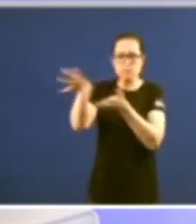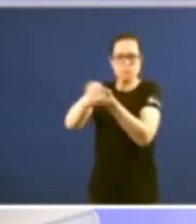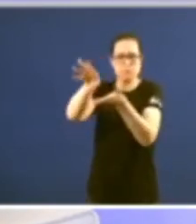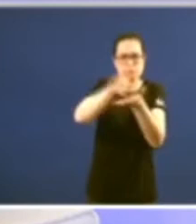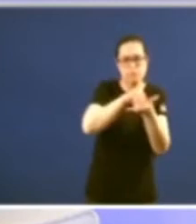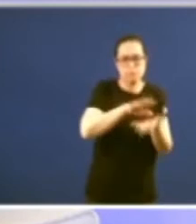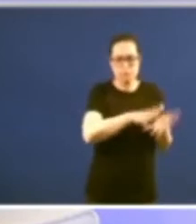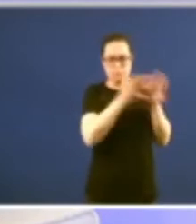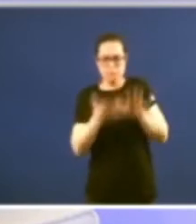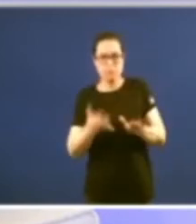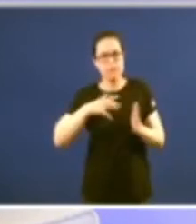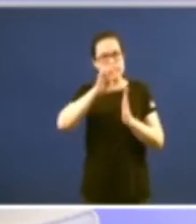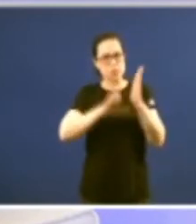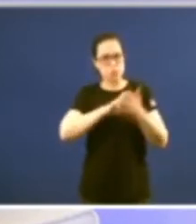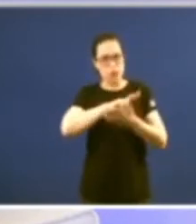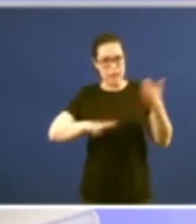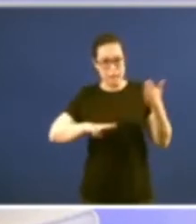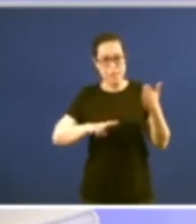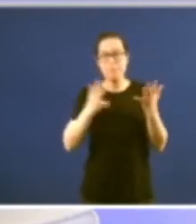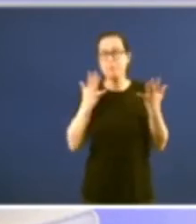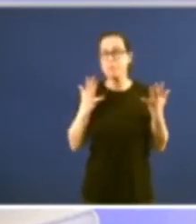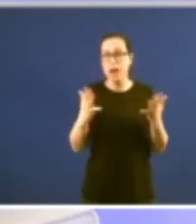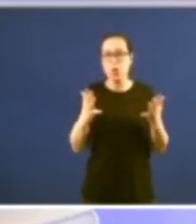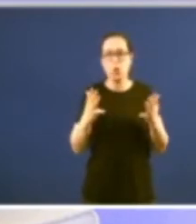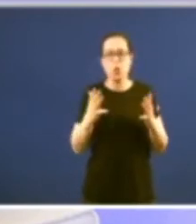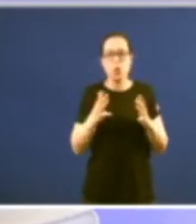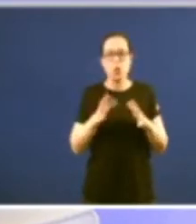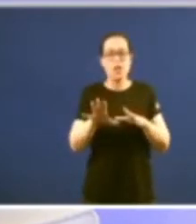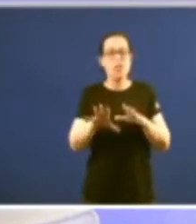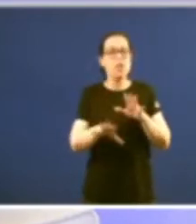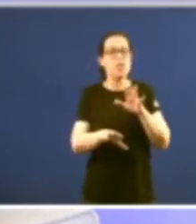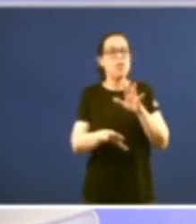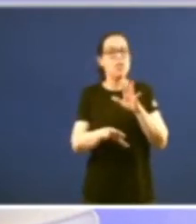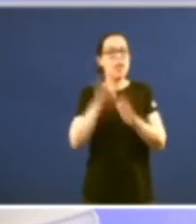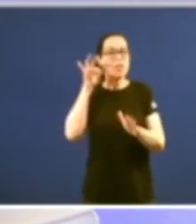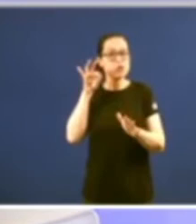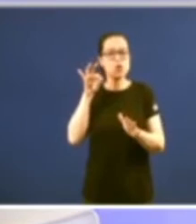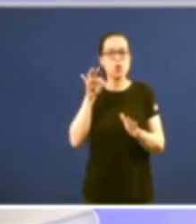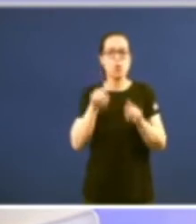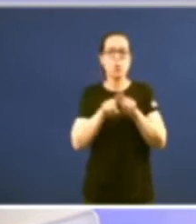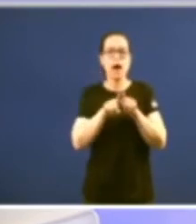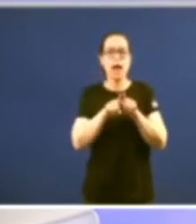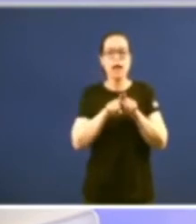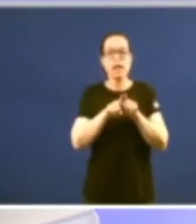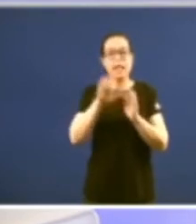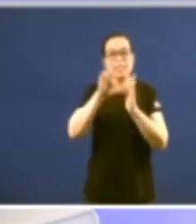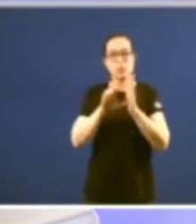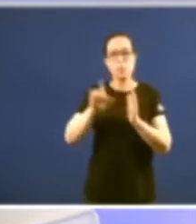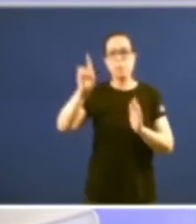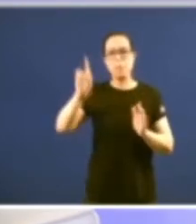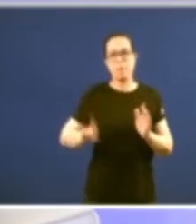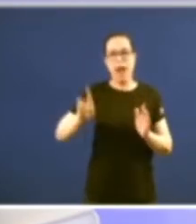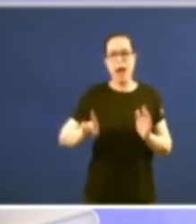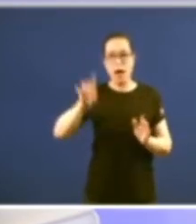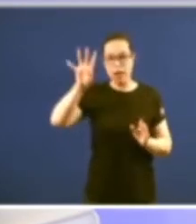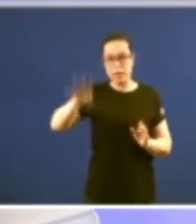como a votación a decisión dos constituintes era un estatuto de primeira para a Cataluña e o País Vasco para